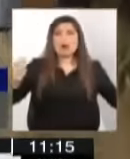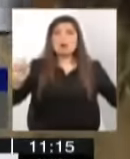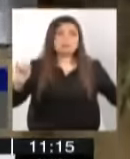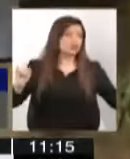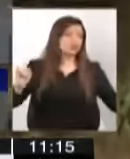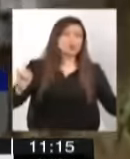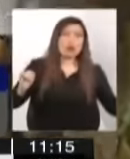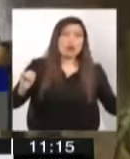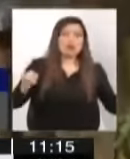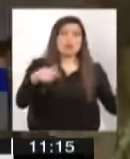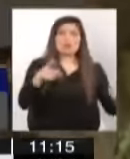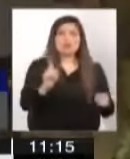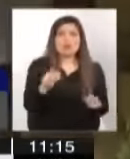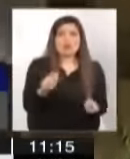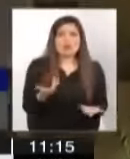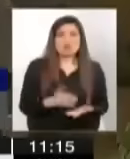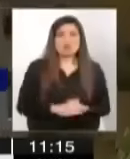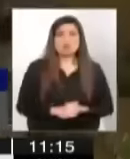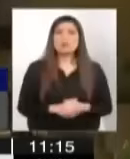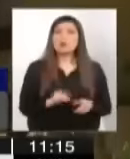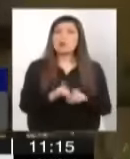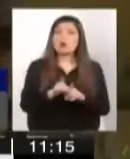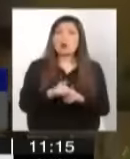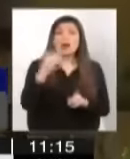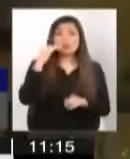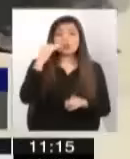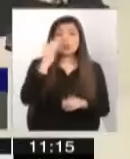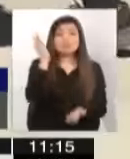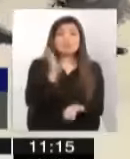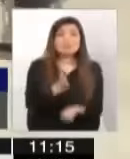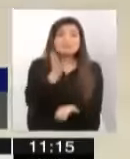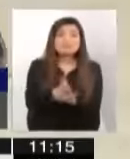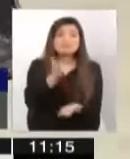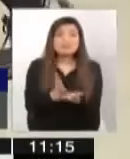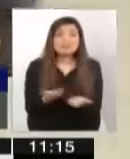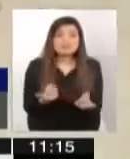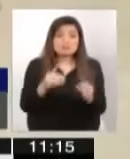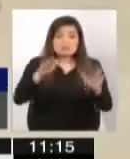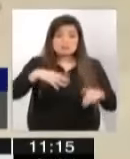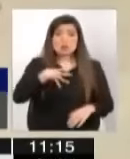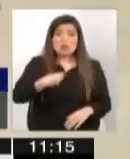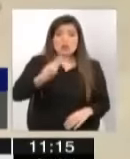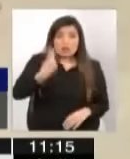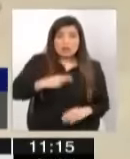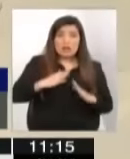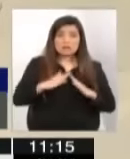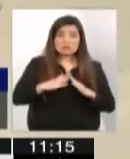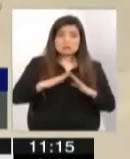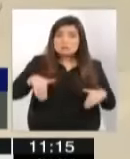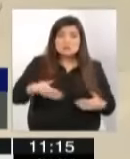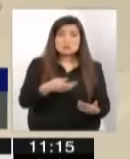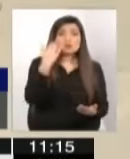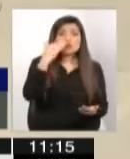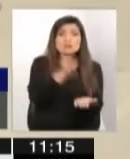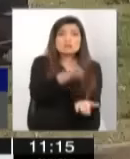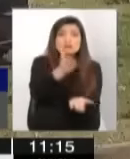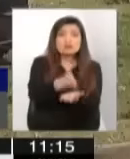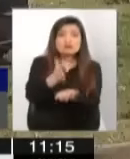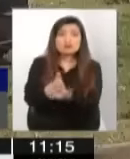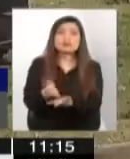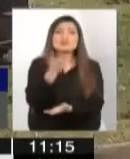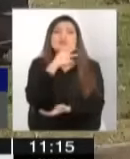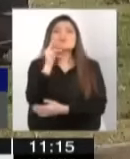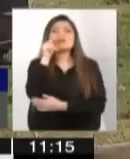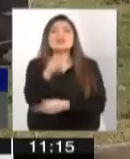¿cierto?, una disciplina, igual como los hijos nuestros en nuestras casas. Entonces, claramente, no se ve esa mirada de los derechos humanos